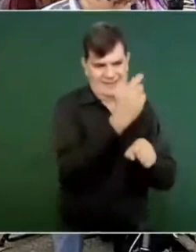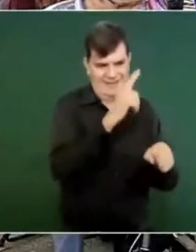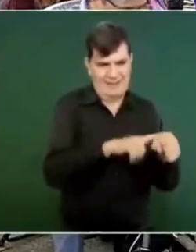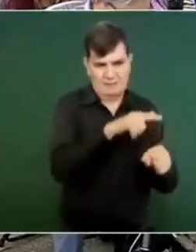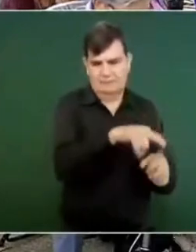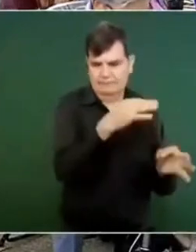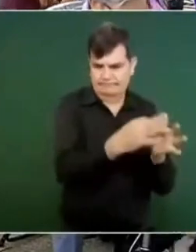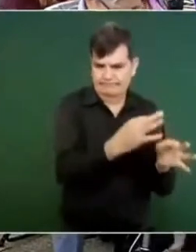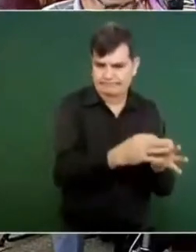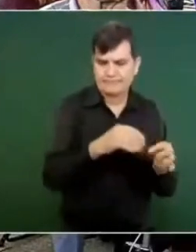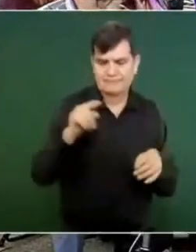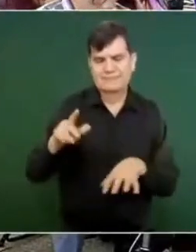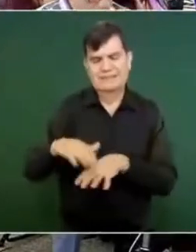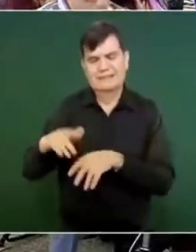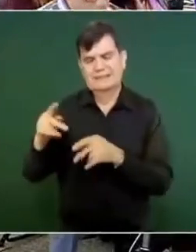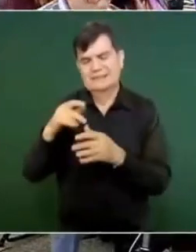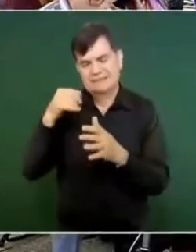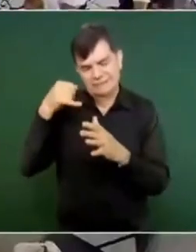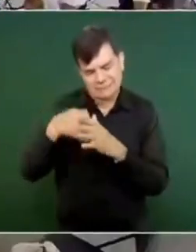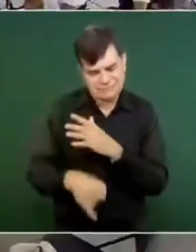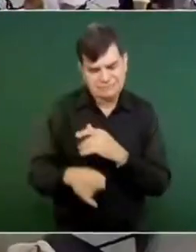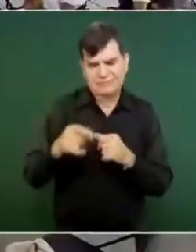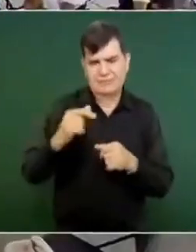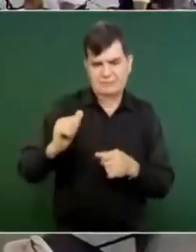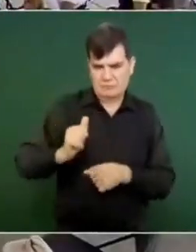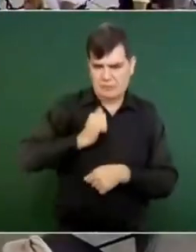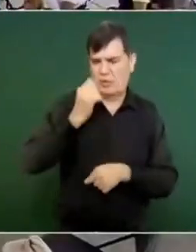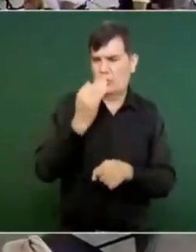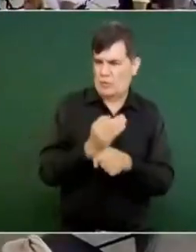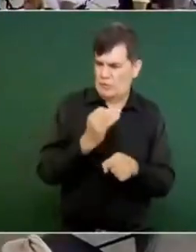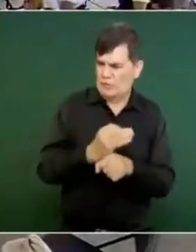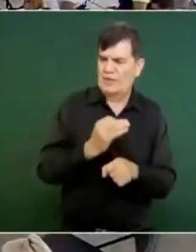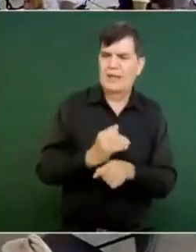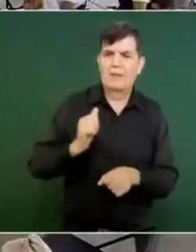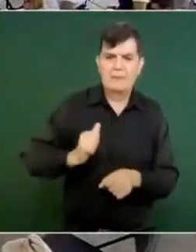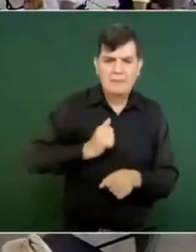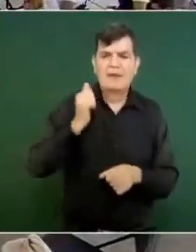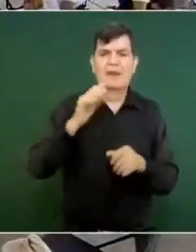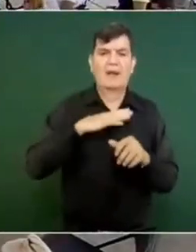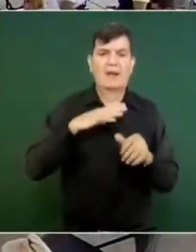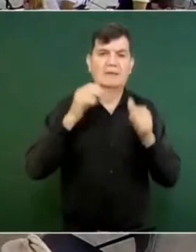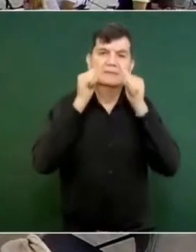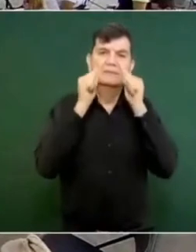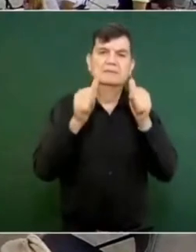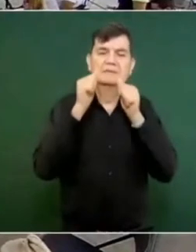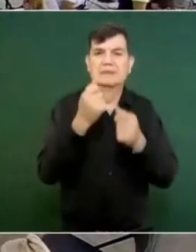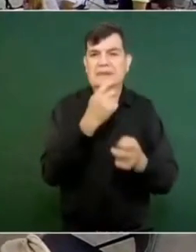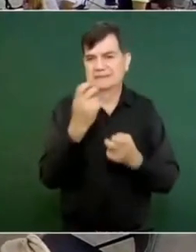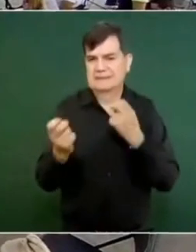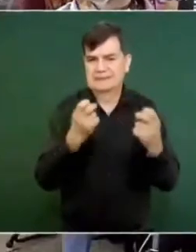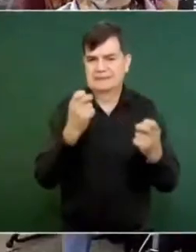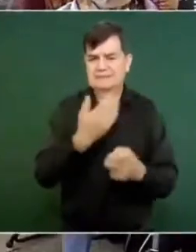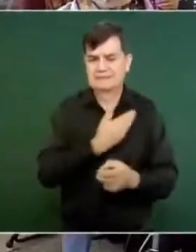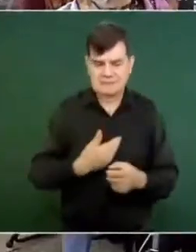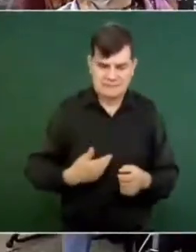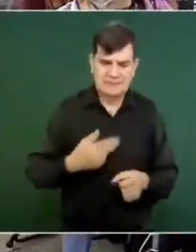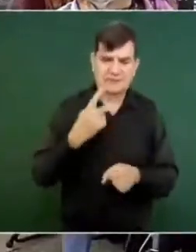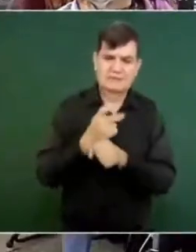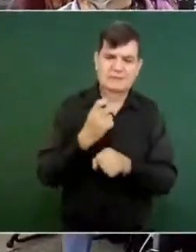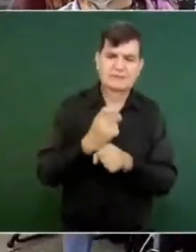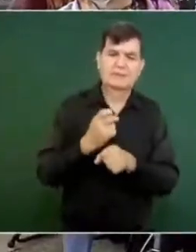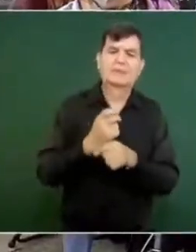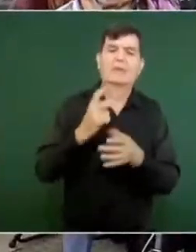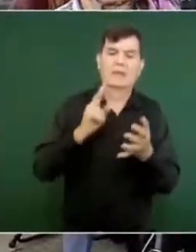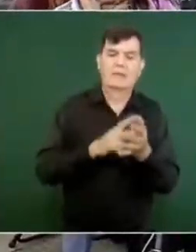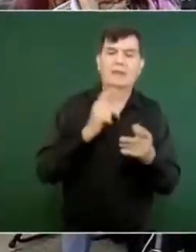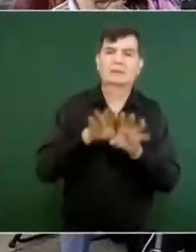profundidad para revisar los dineros. Aprovechar este momento que se pone atención en todo esto, presidente, es la segunda vez que le traigo ese tema.